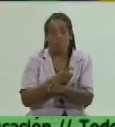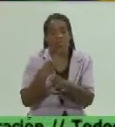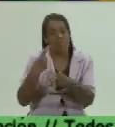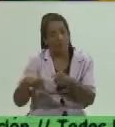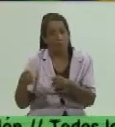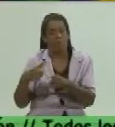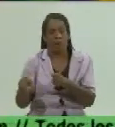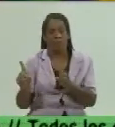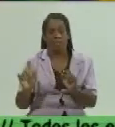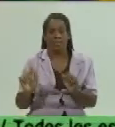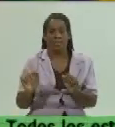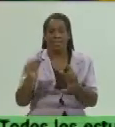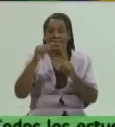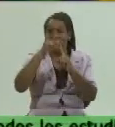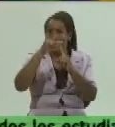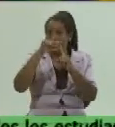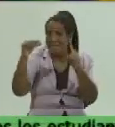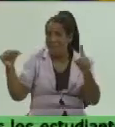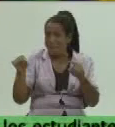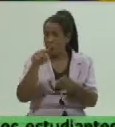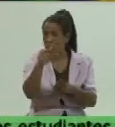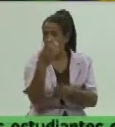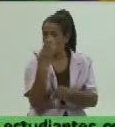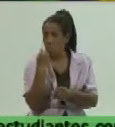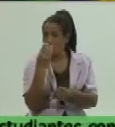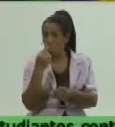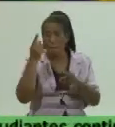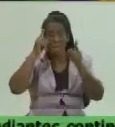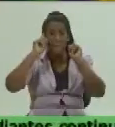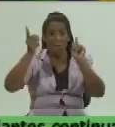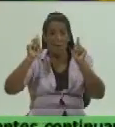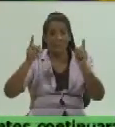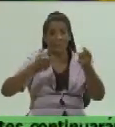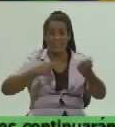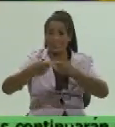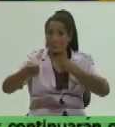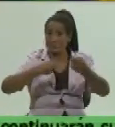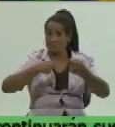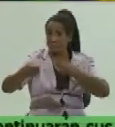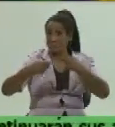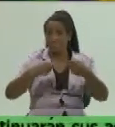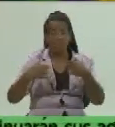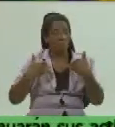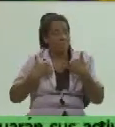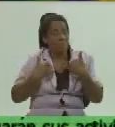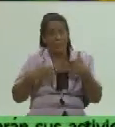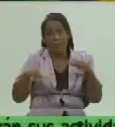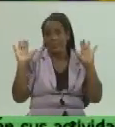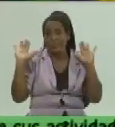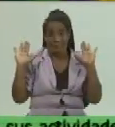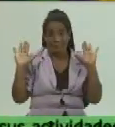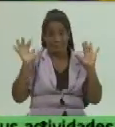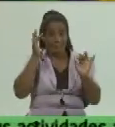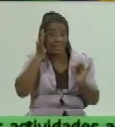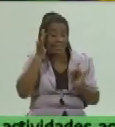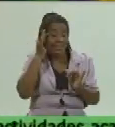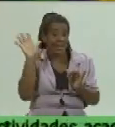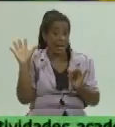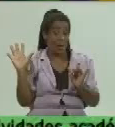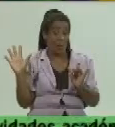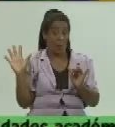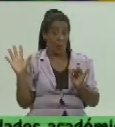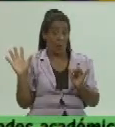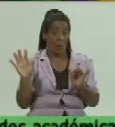ya yendo al tema este que tú mencionabas de la política de comercialización y demás yo creo que lo determinante será eso que expresó el